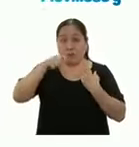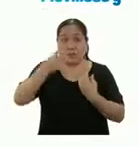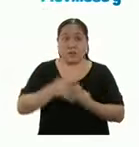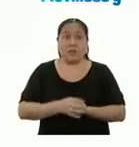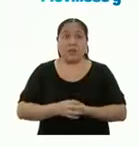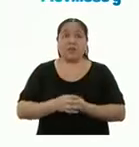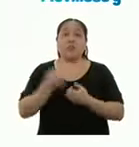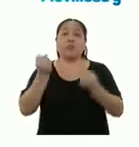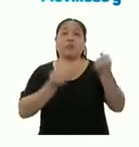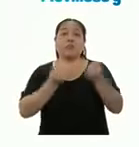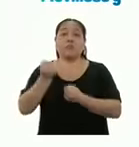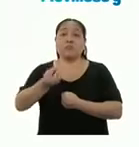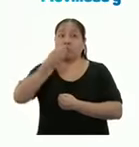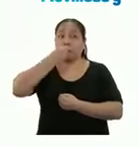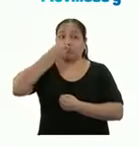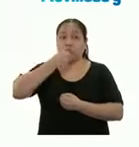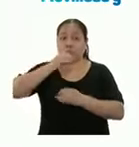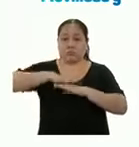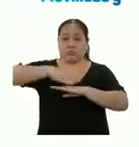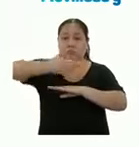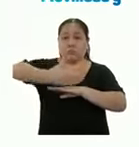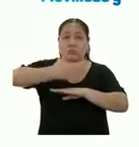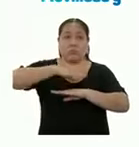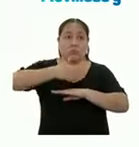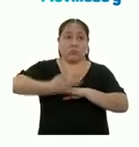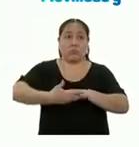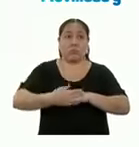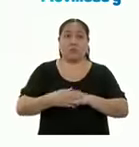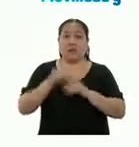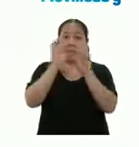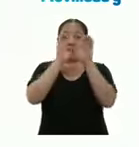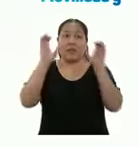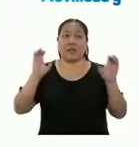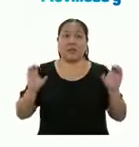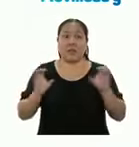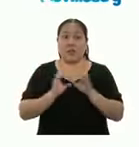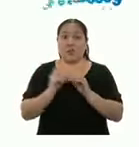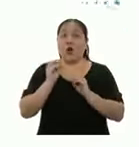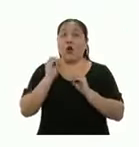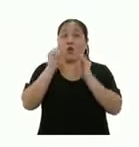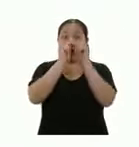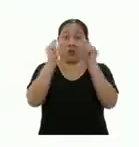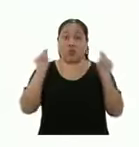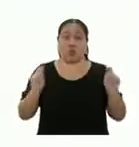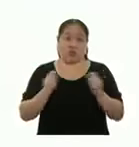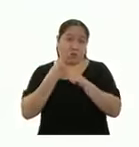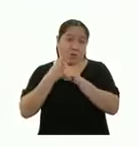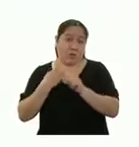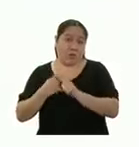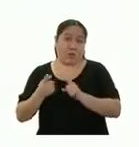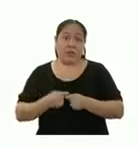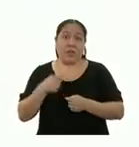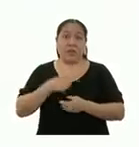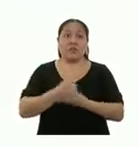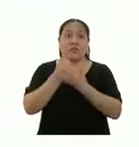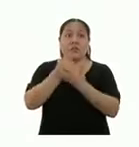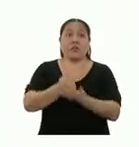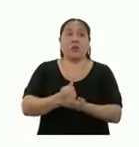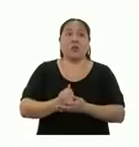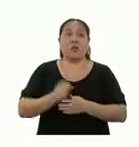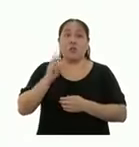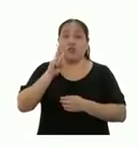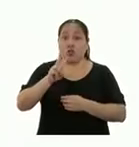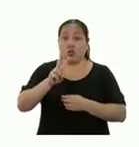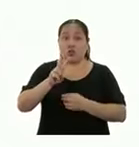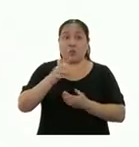movilidad y alimentación, laptop, certificación y titulación, entre otros. Los beneficios se otorgarán por dos periodos de estudio,